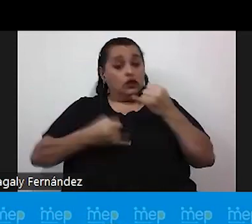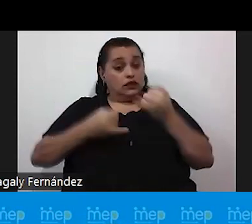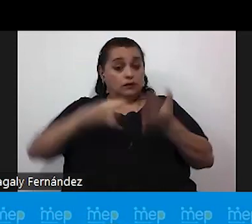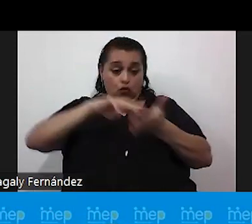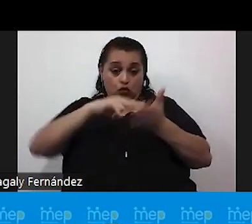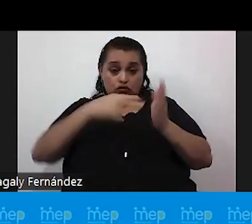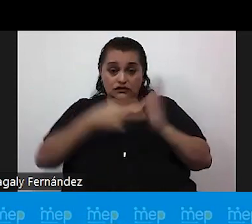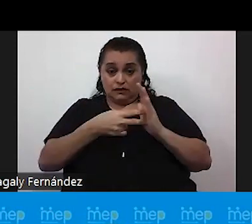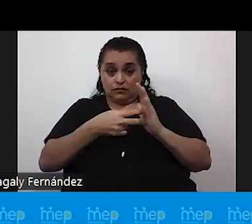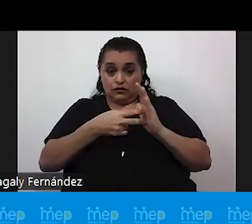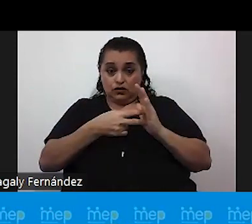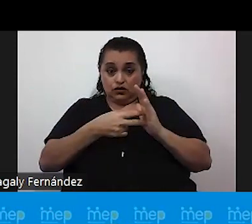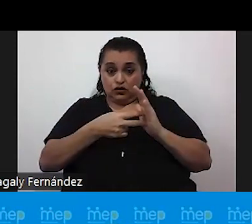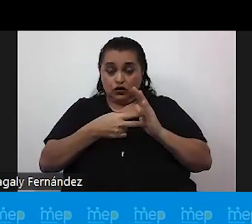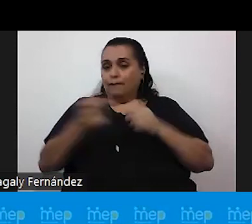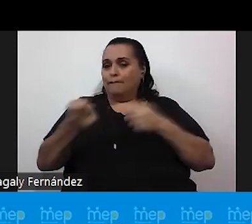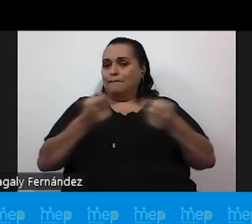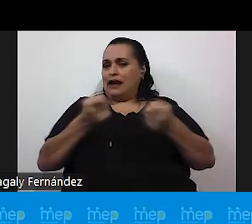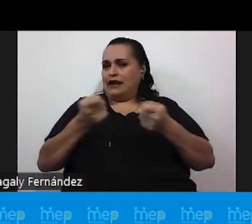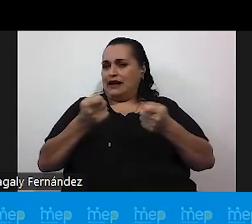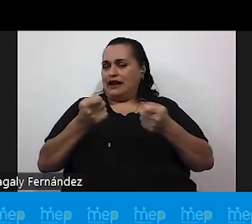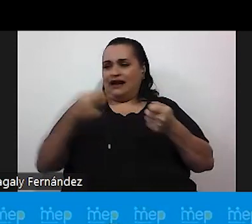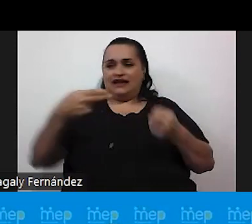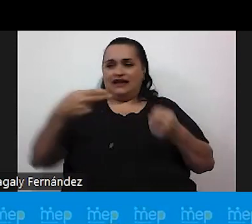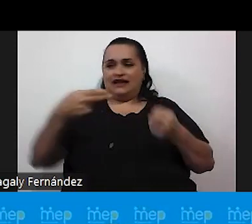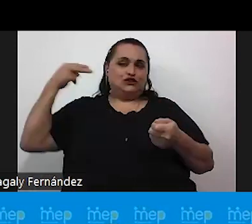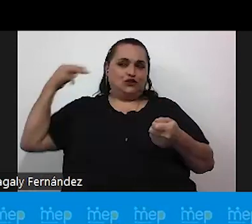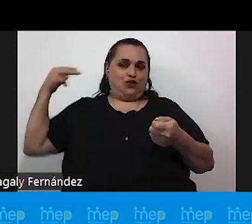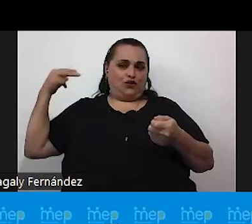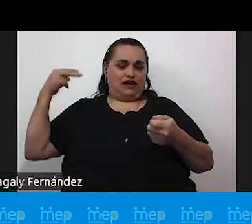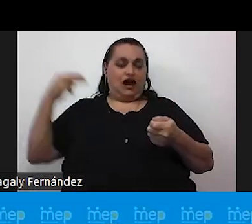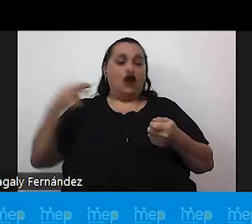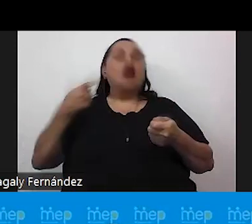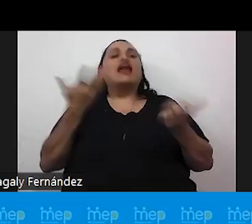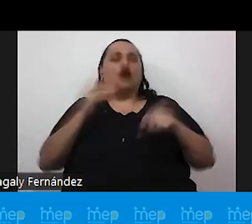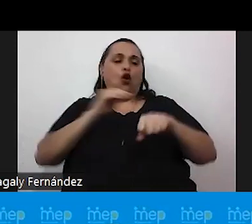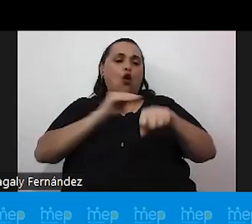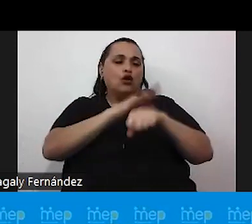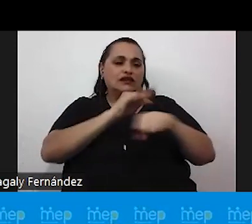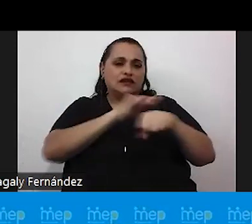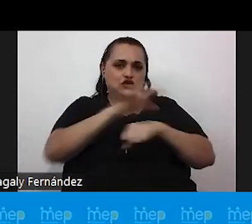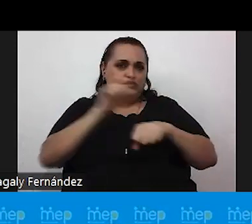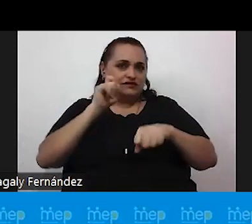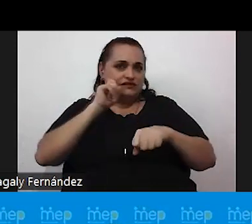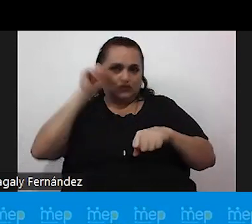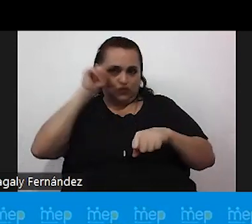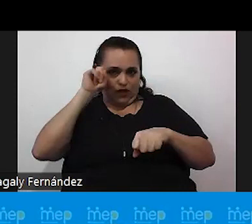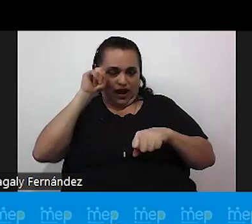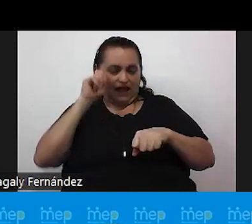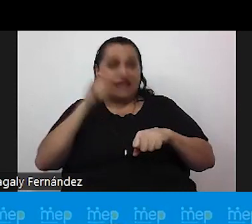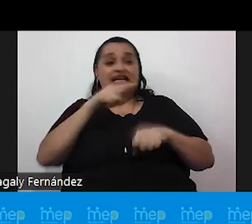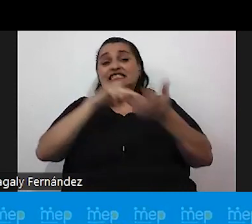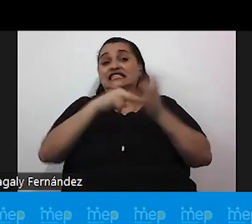que ya mejor manejamos, ¿verdad? Según la historia y puede ser la orientación sexual. que refiere a una atracción